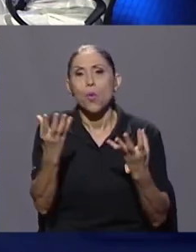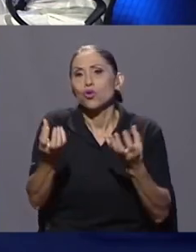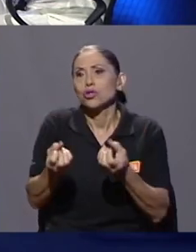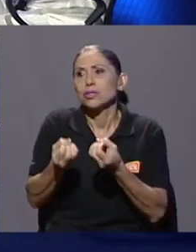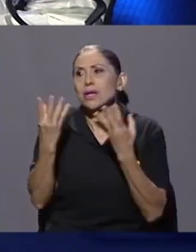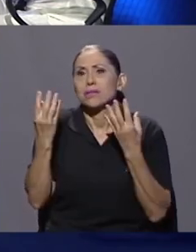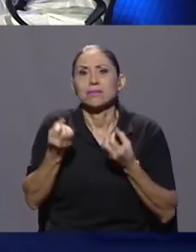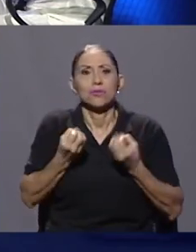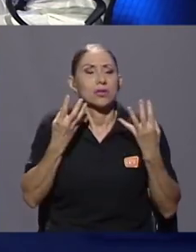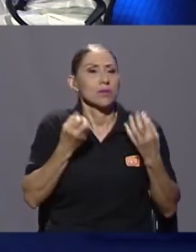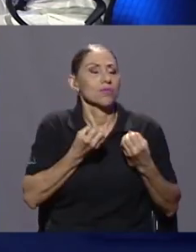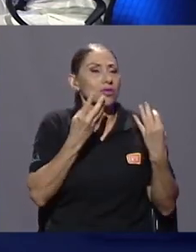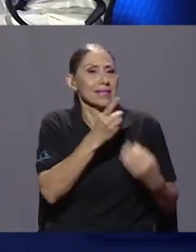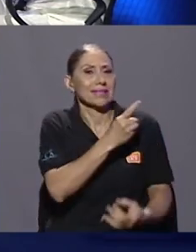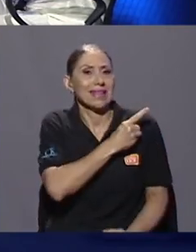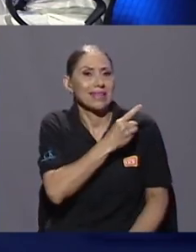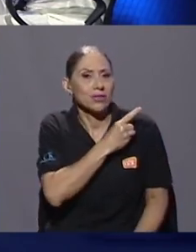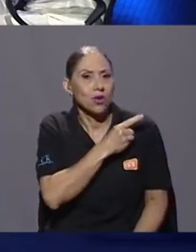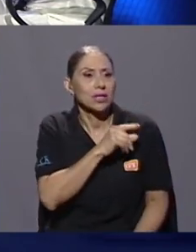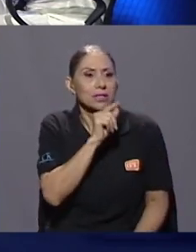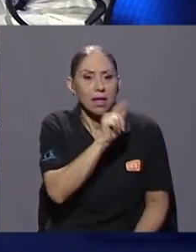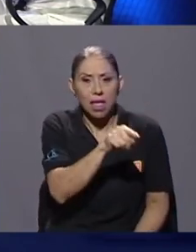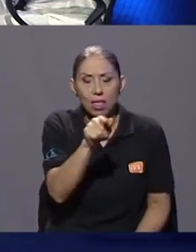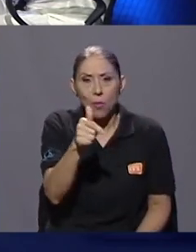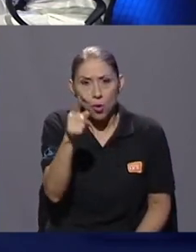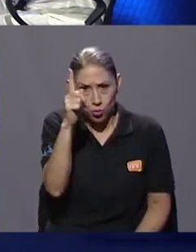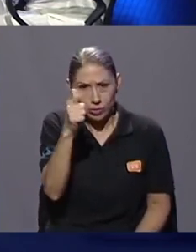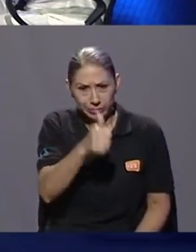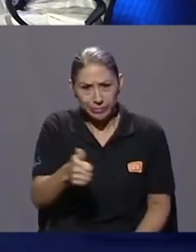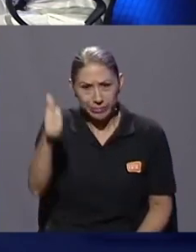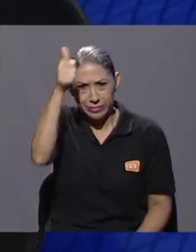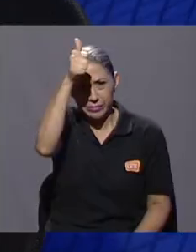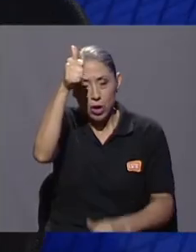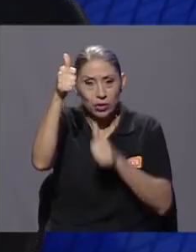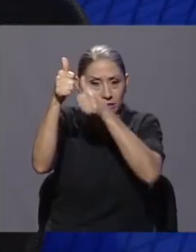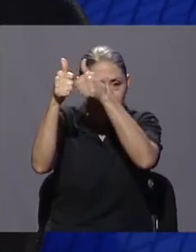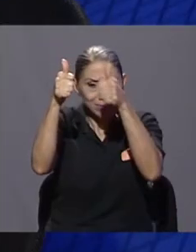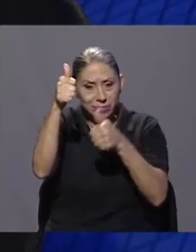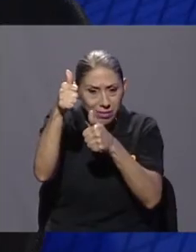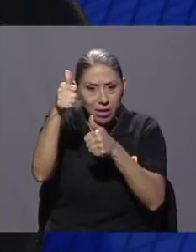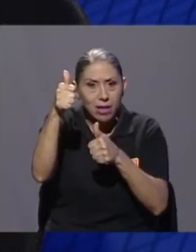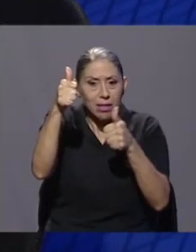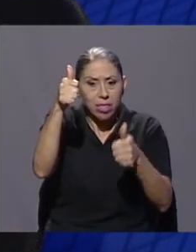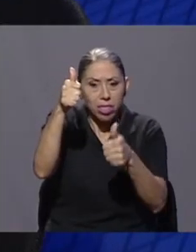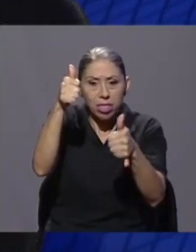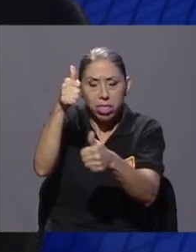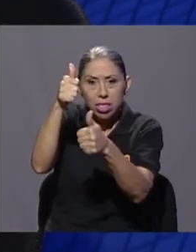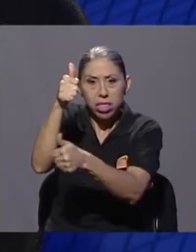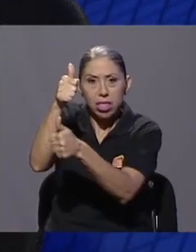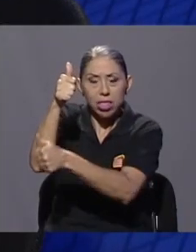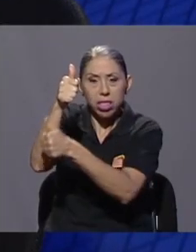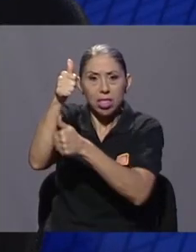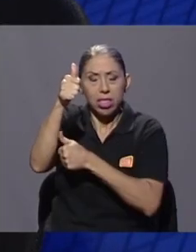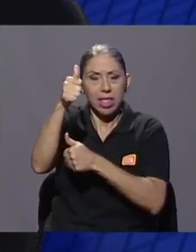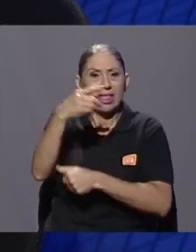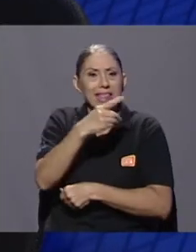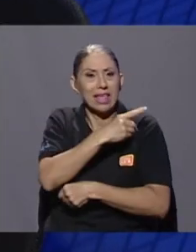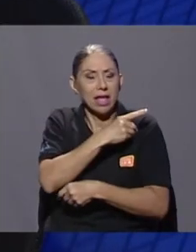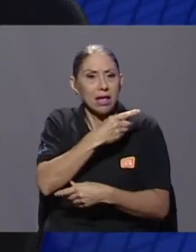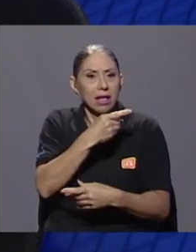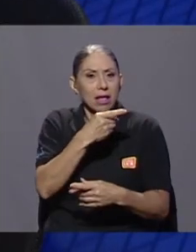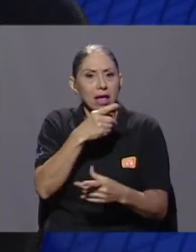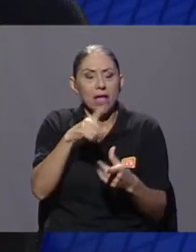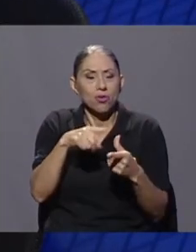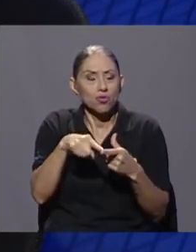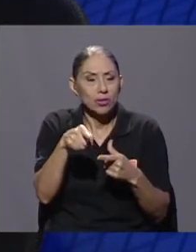direcciones, pero estas direcciones de repente no tienen, no hay medida del impacto que tienen en sus